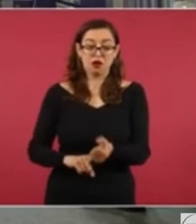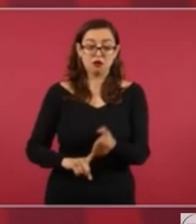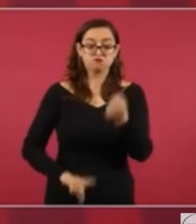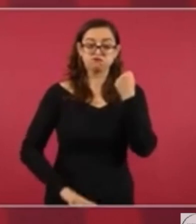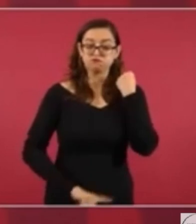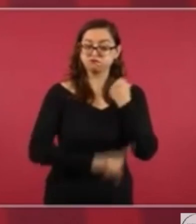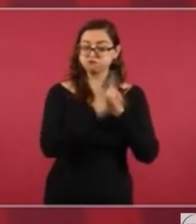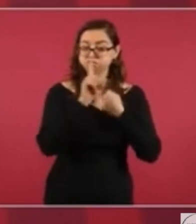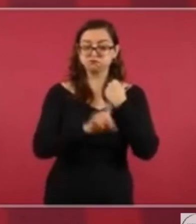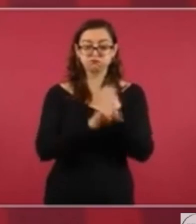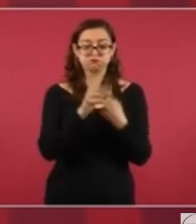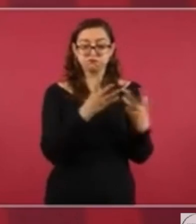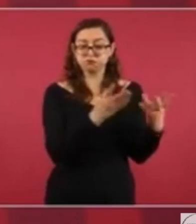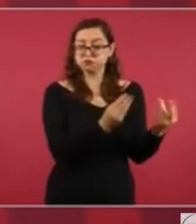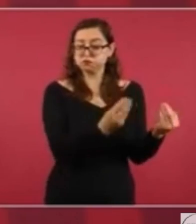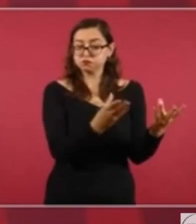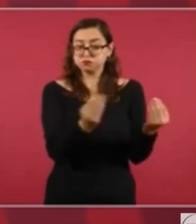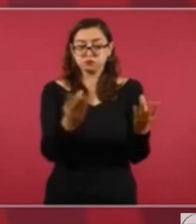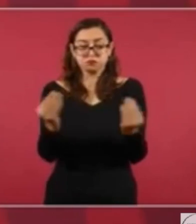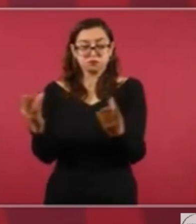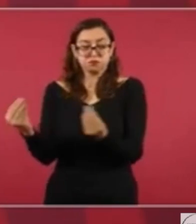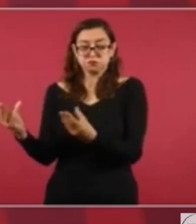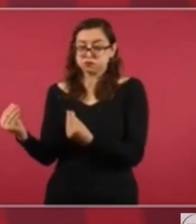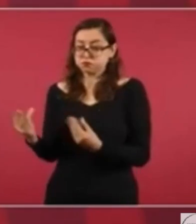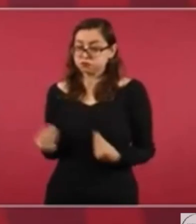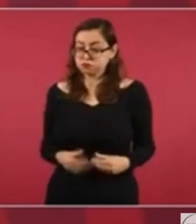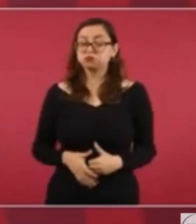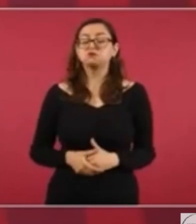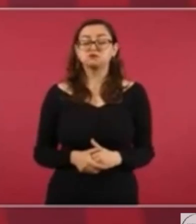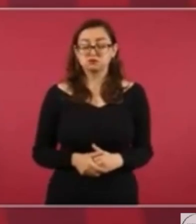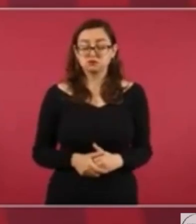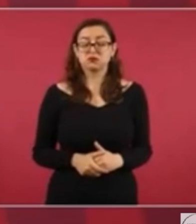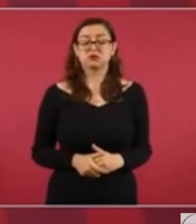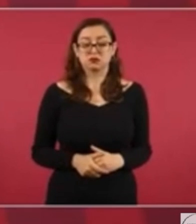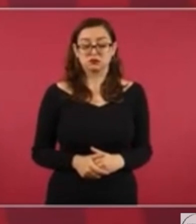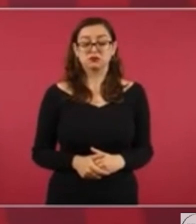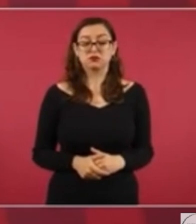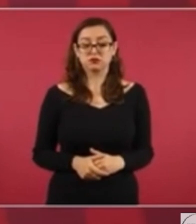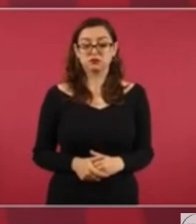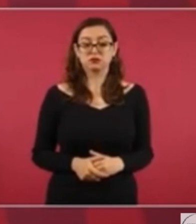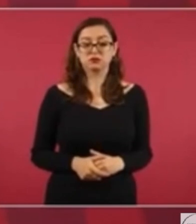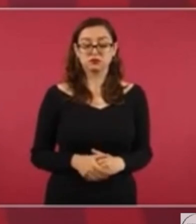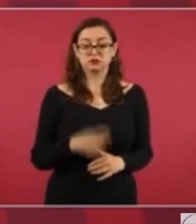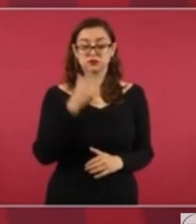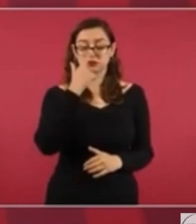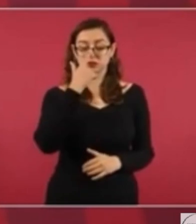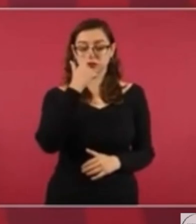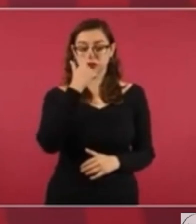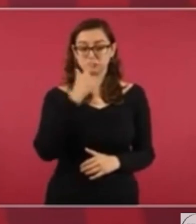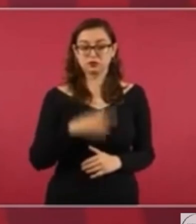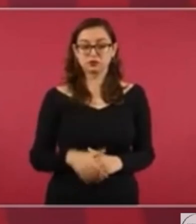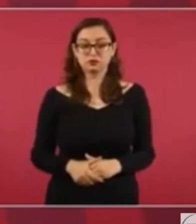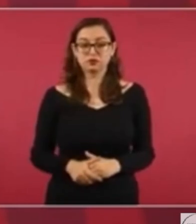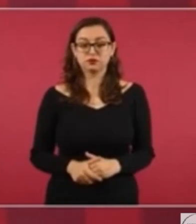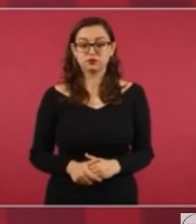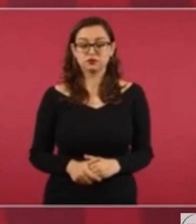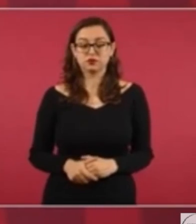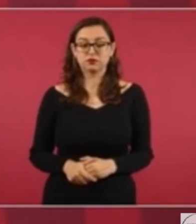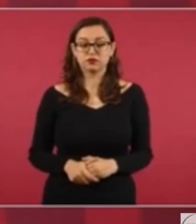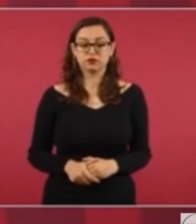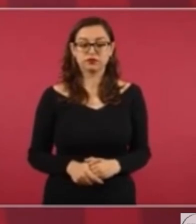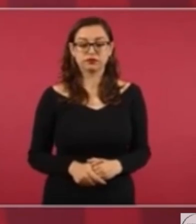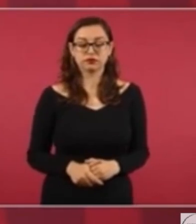es que hablábamos de cómo